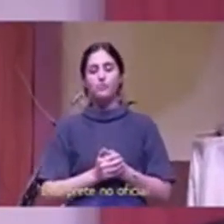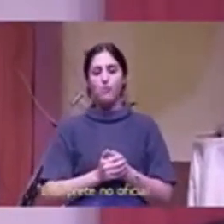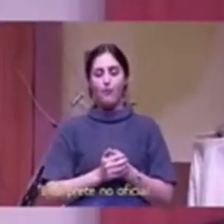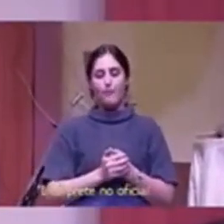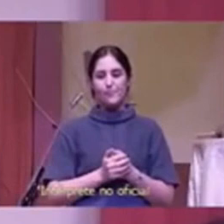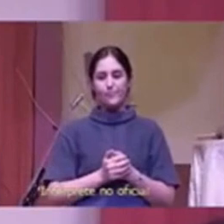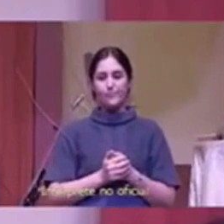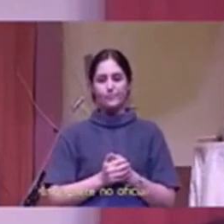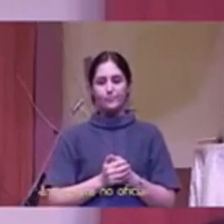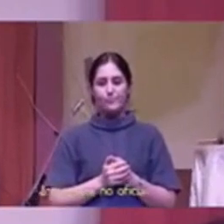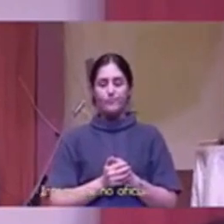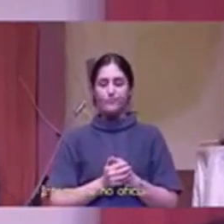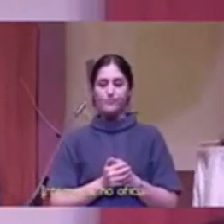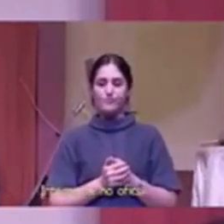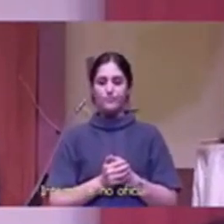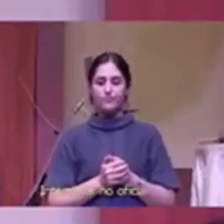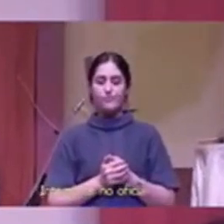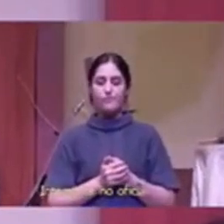misionero